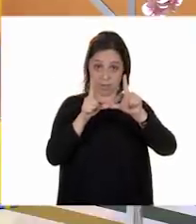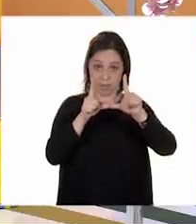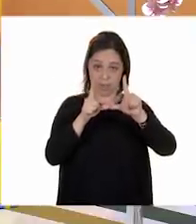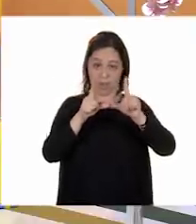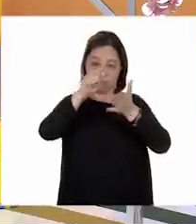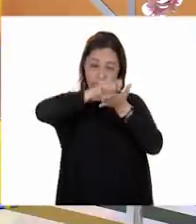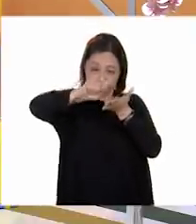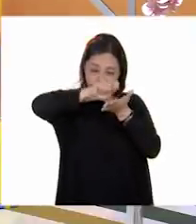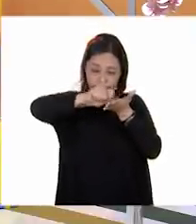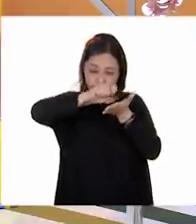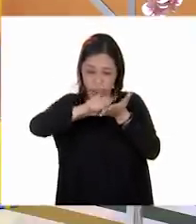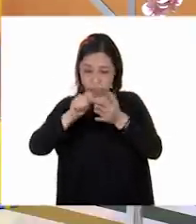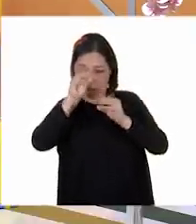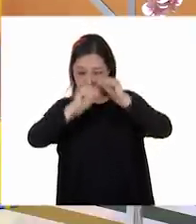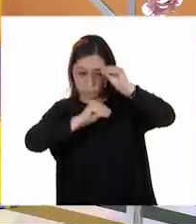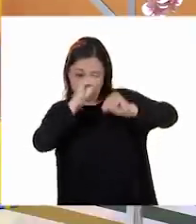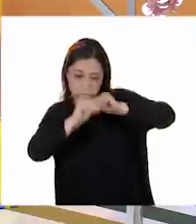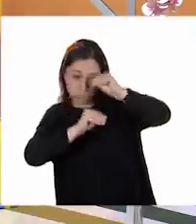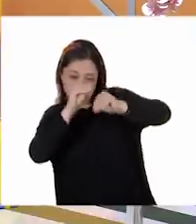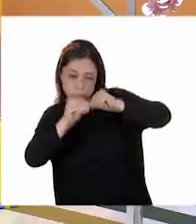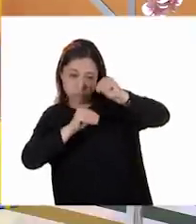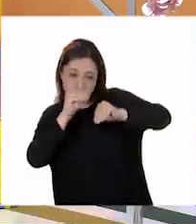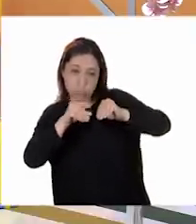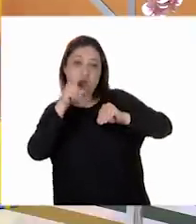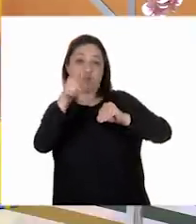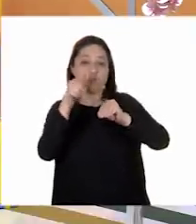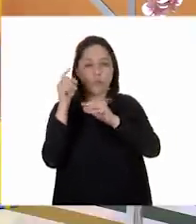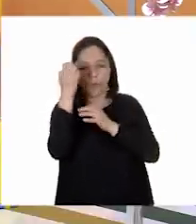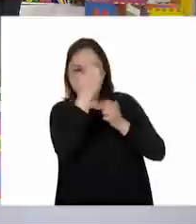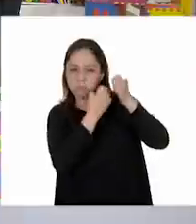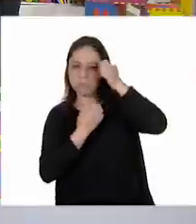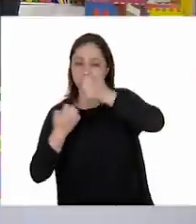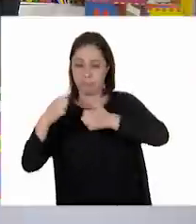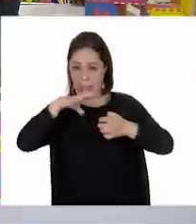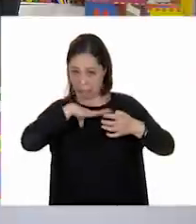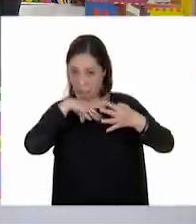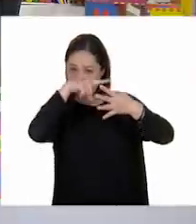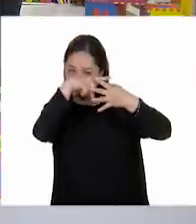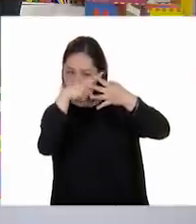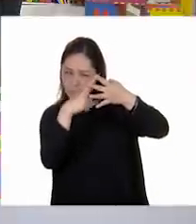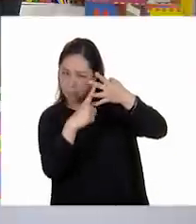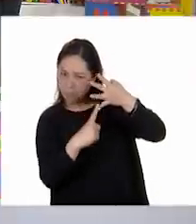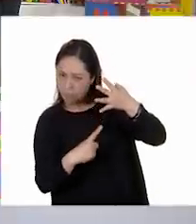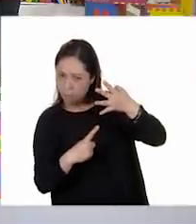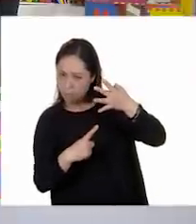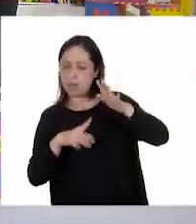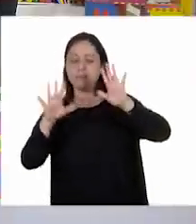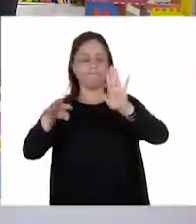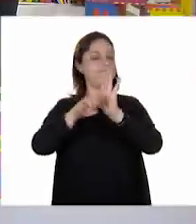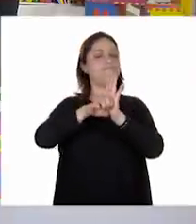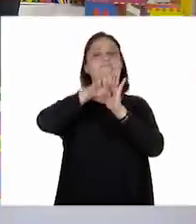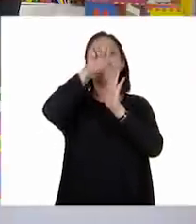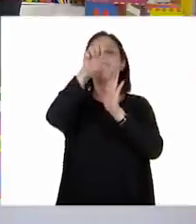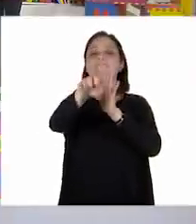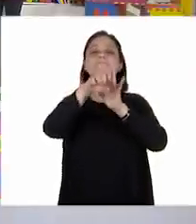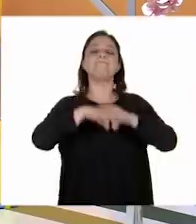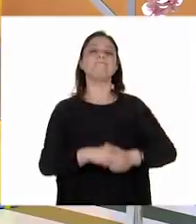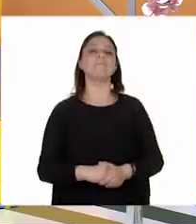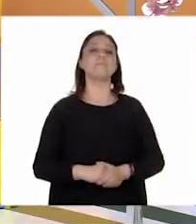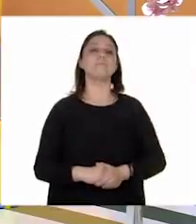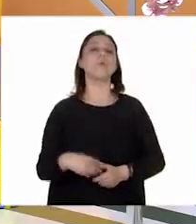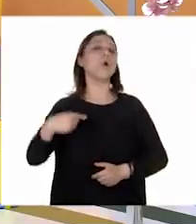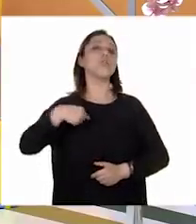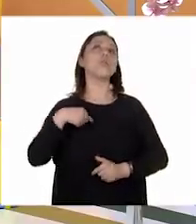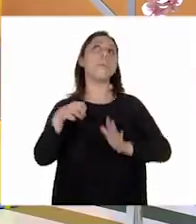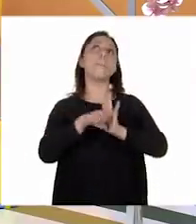revises. Número uno, que revises que tenga los elementos necesarios. Te voy a poner un ejemplo muy sencillo. Yo no puedo